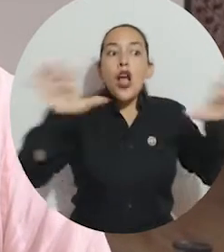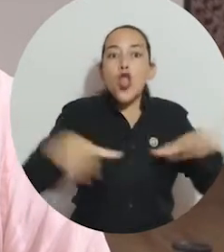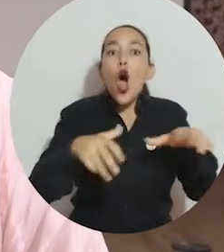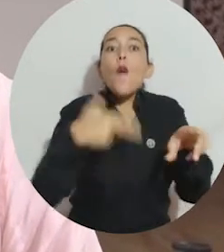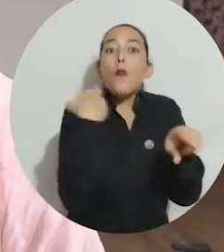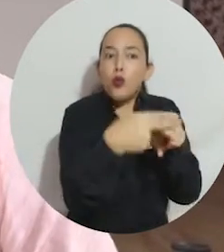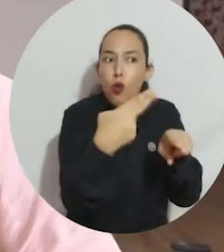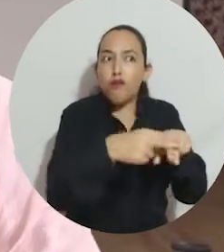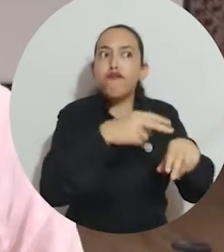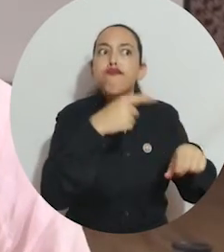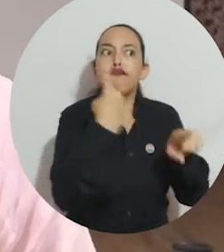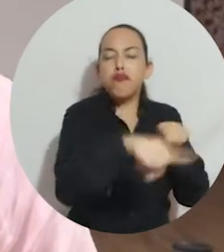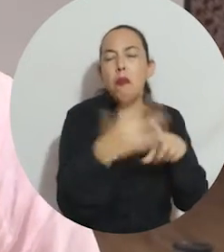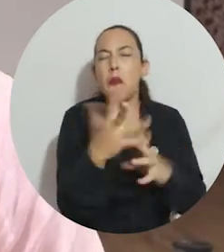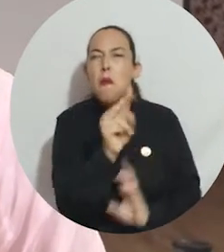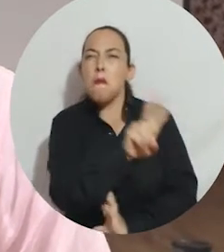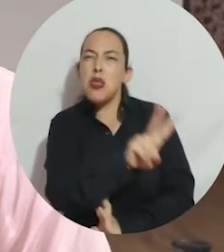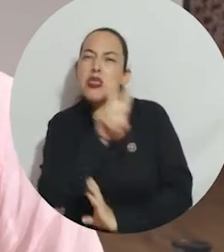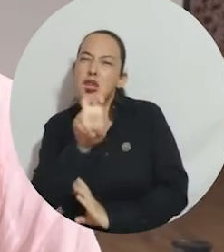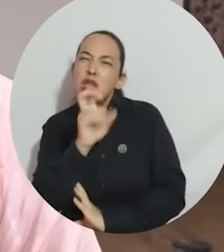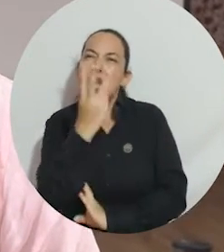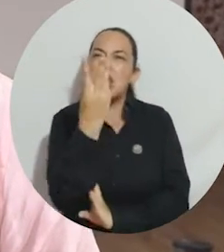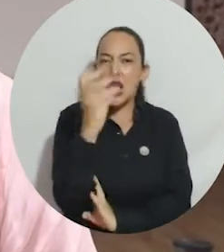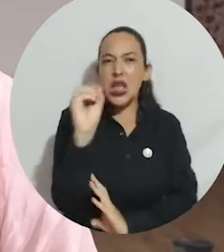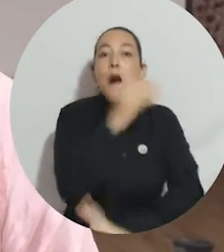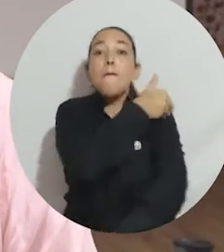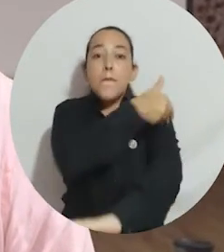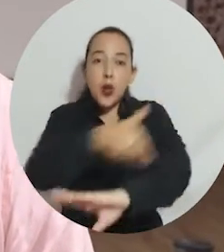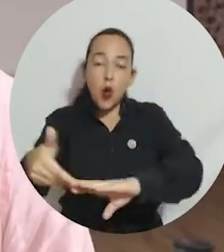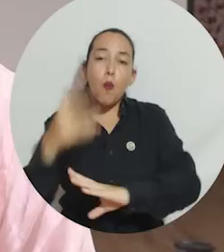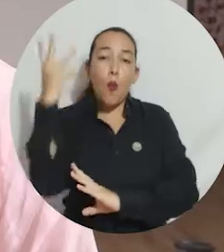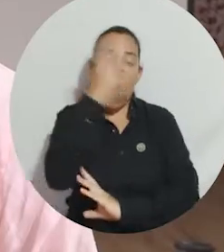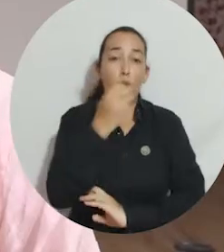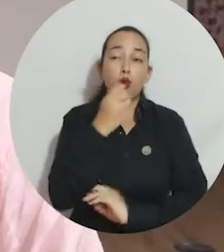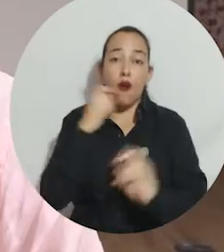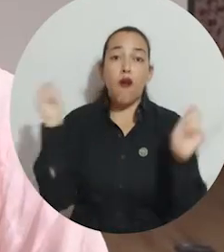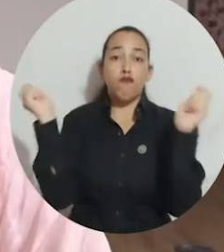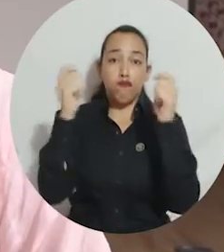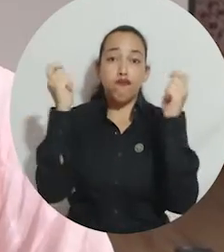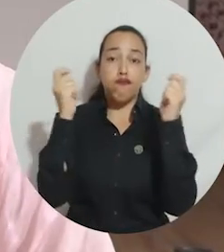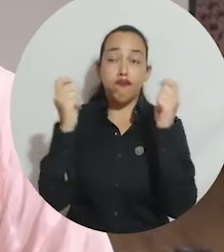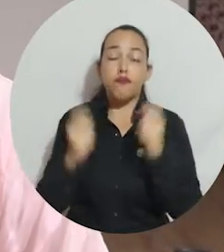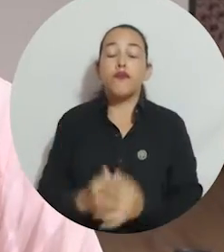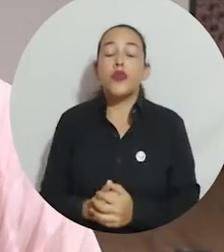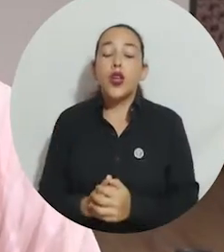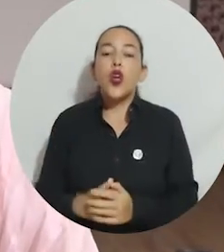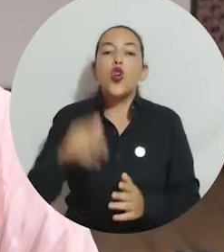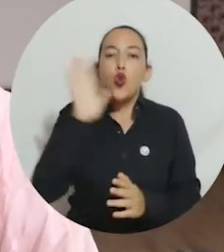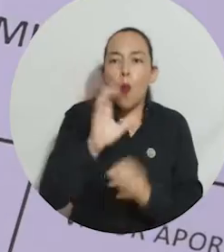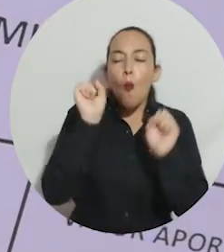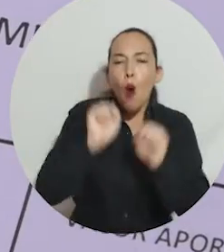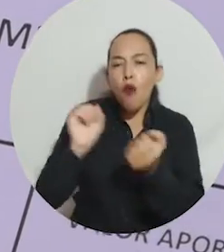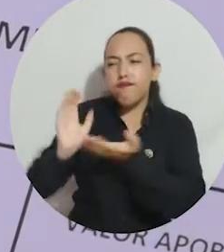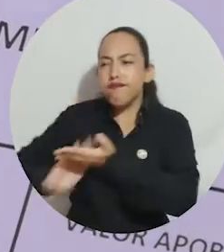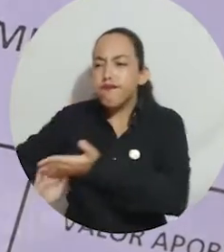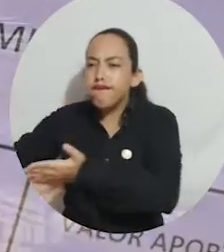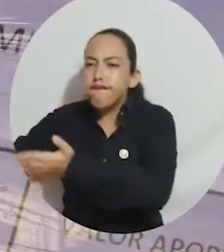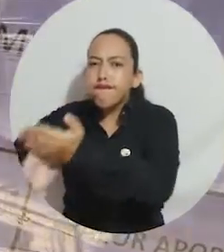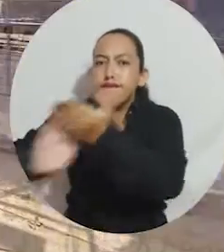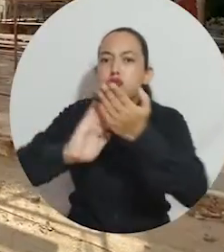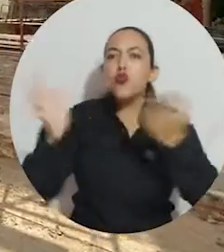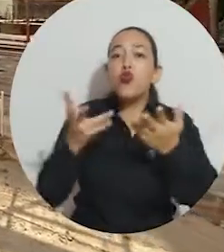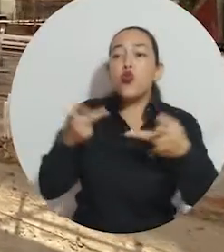7 millones de pesos más las actividades que estamos pretendiendo realizar. Estaríamos hablando de 27 a 30 millones de pesos para esta bonita campaña. Con estos